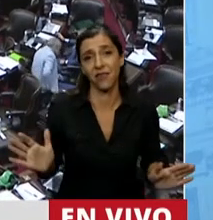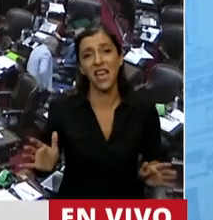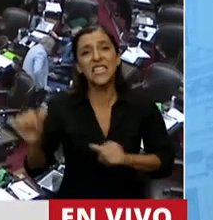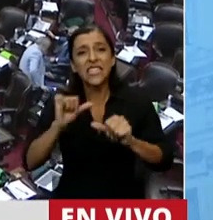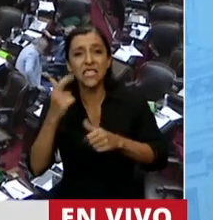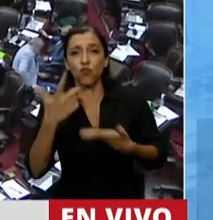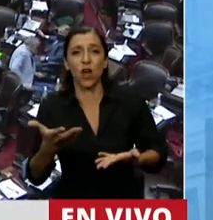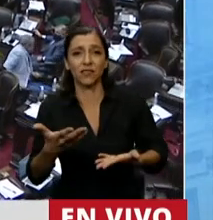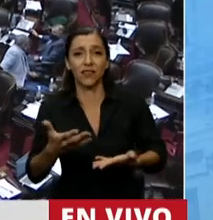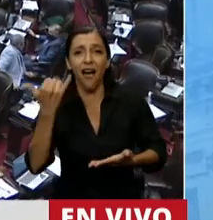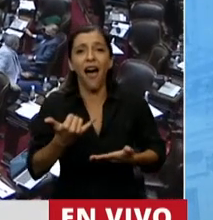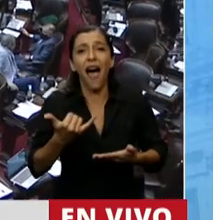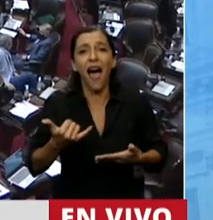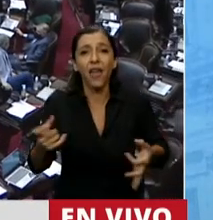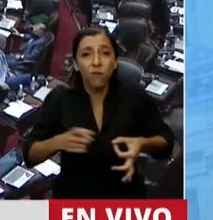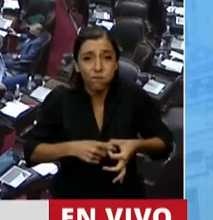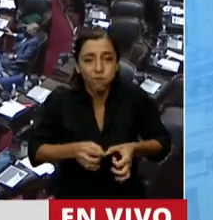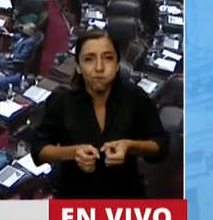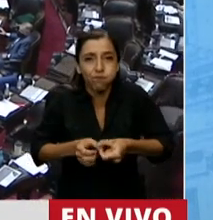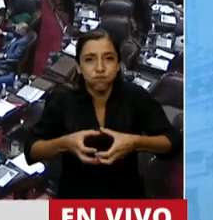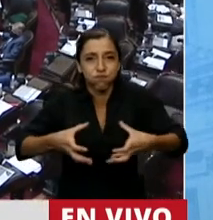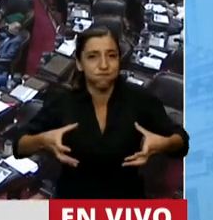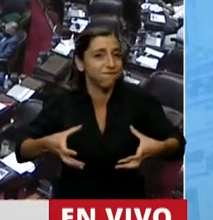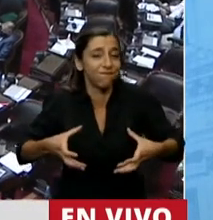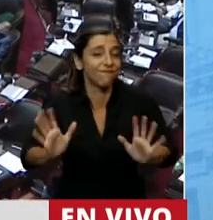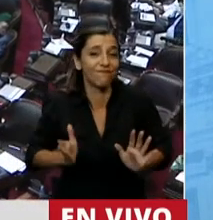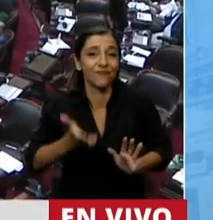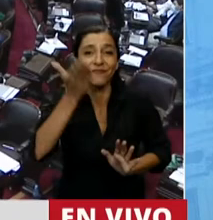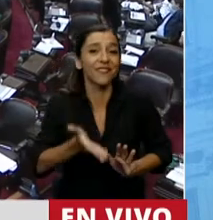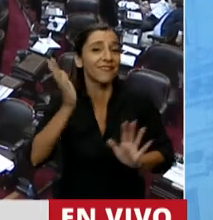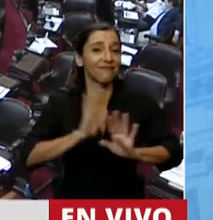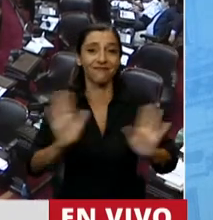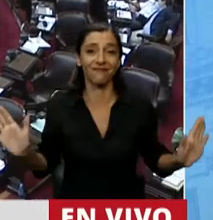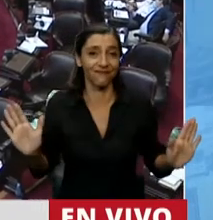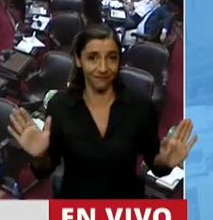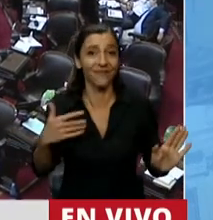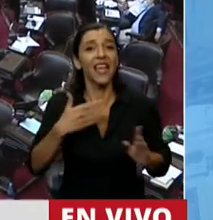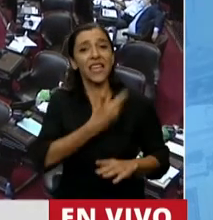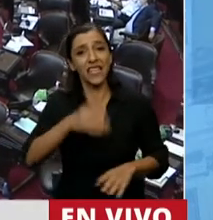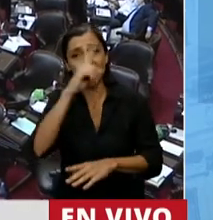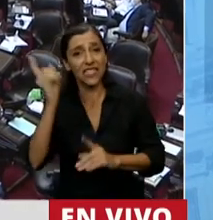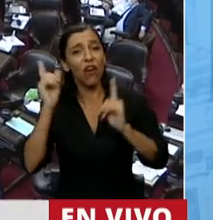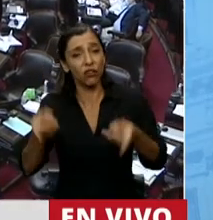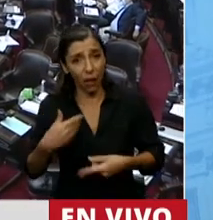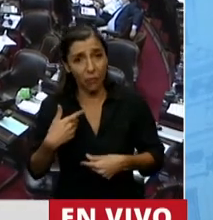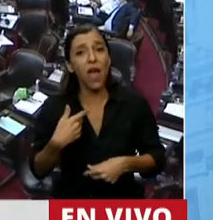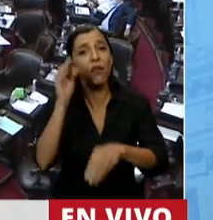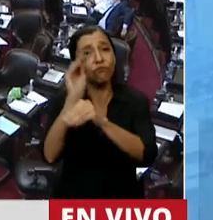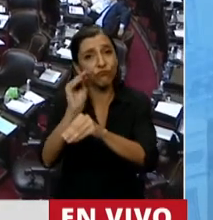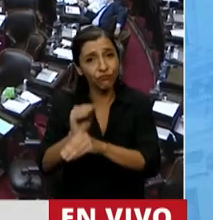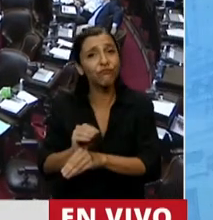un nuevo ser, y el Estado también reconoce apagar una asignación a la mujer embarazada.